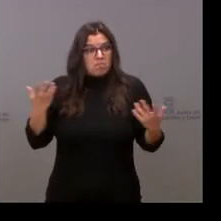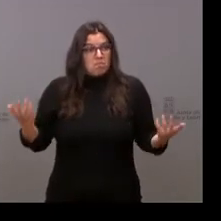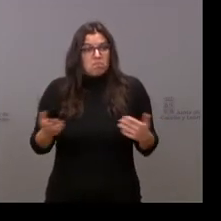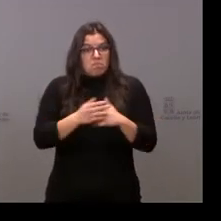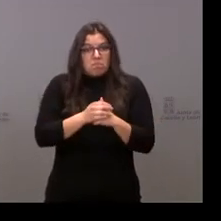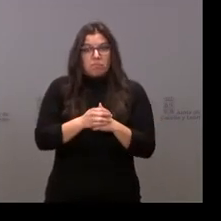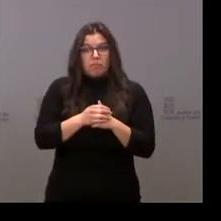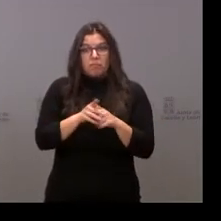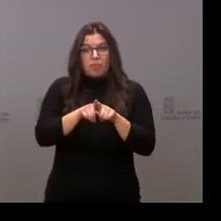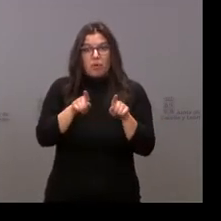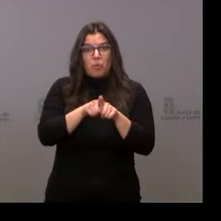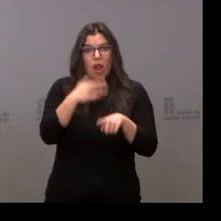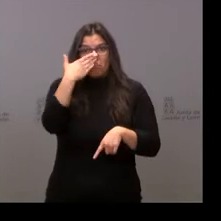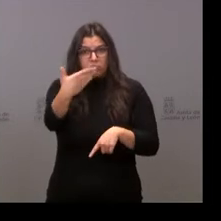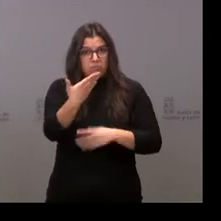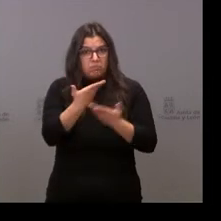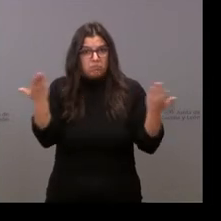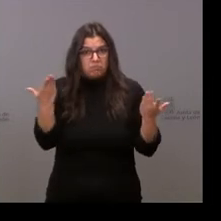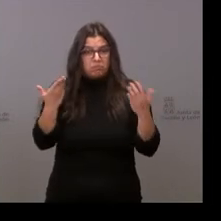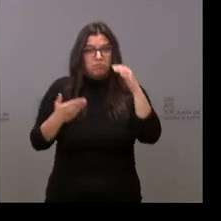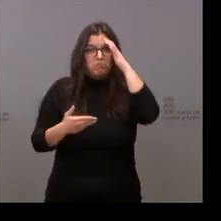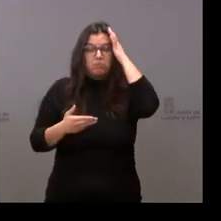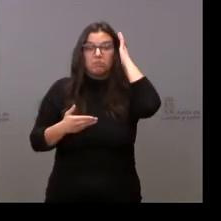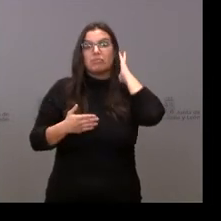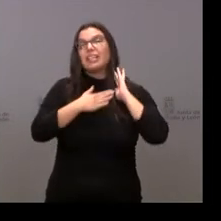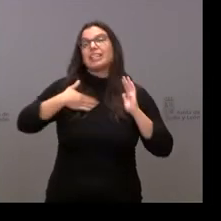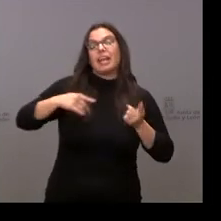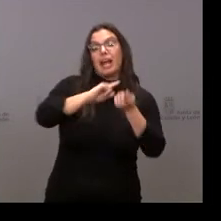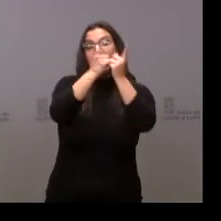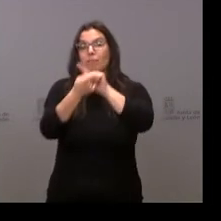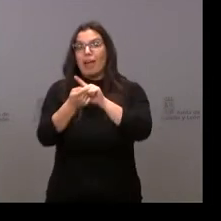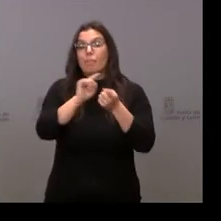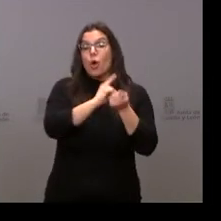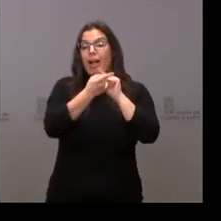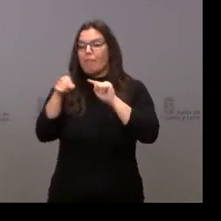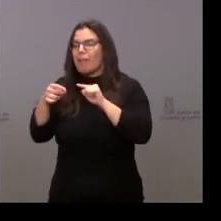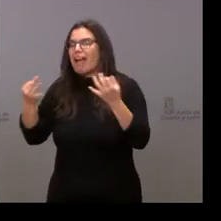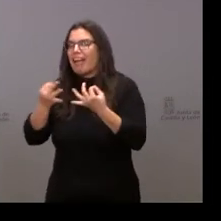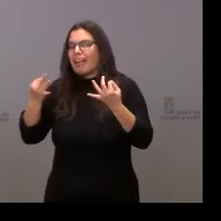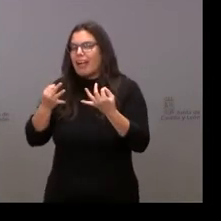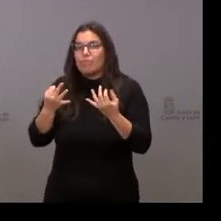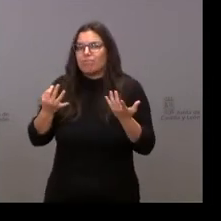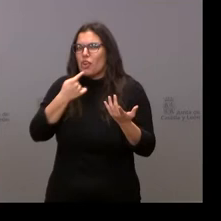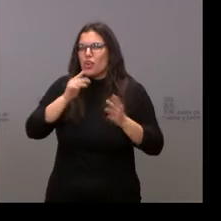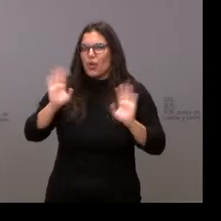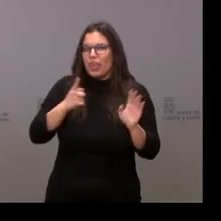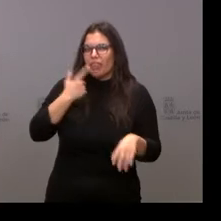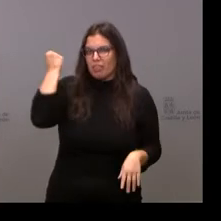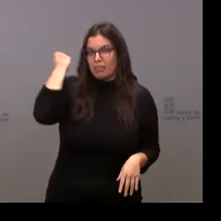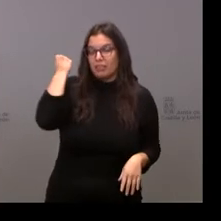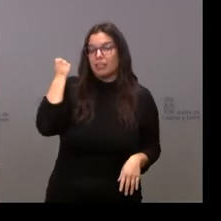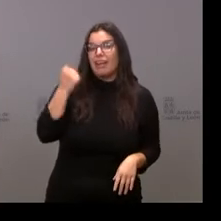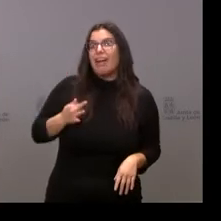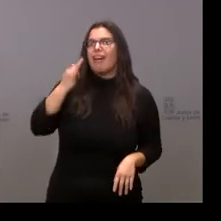tibiezas y quieren sustituirla, pero no dicen cómo ni por qué. Y, además, lo hacen